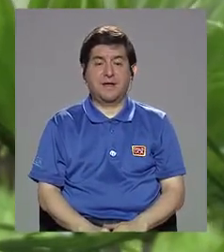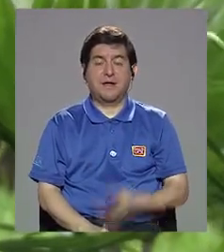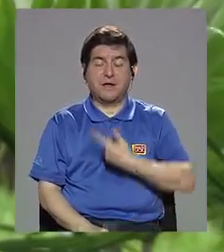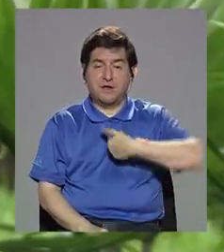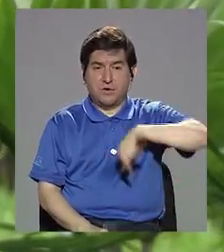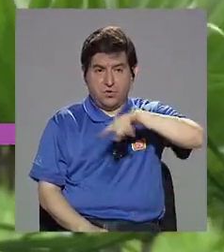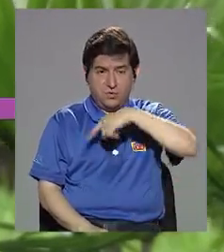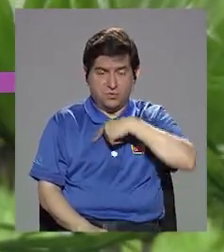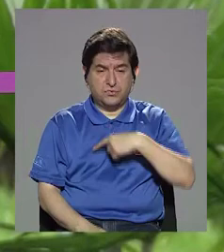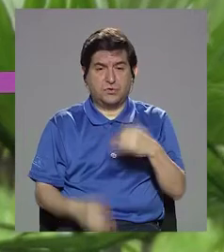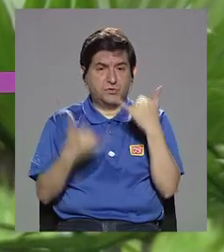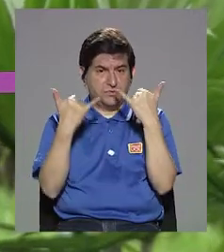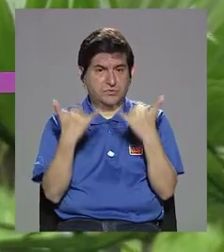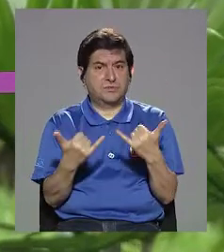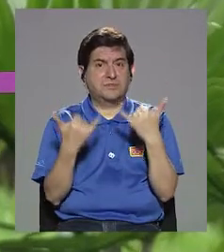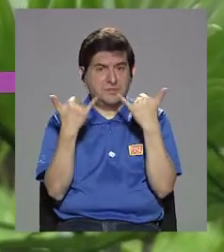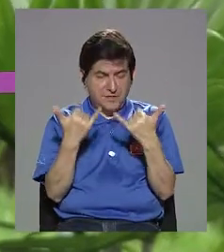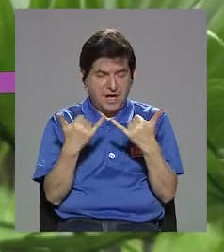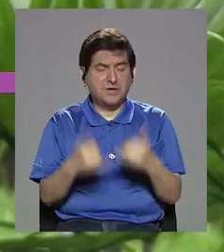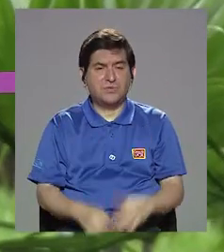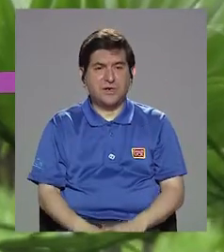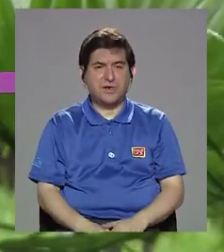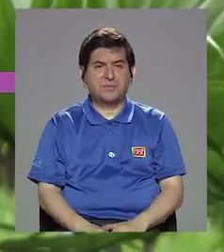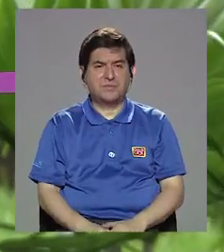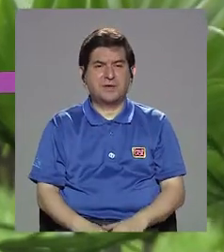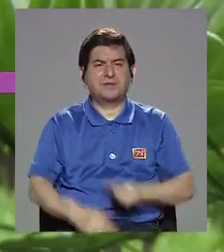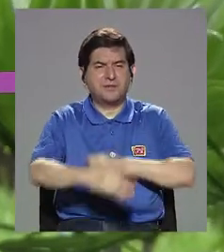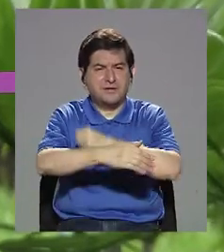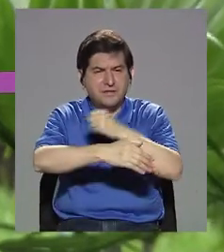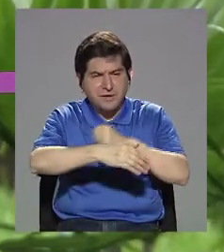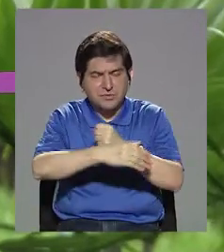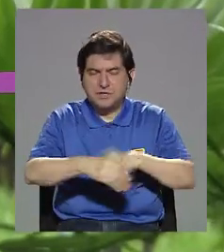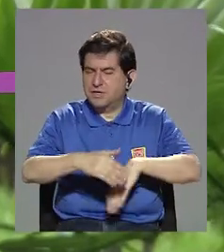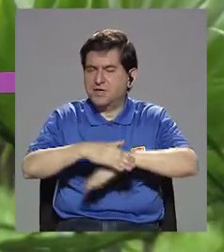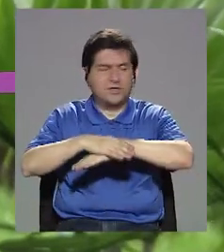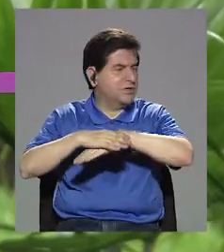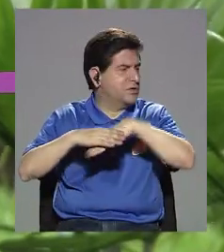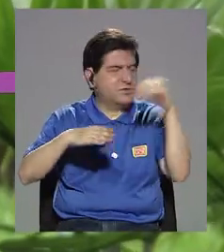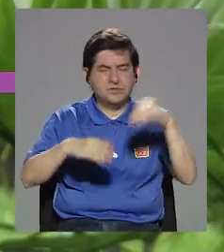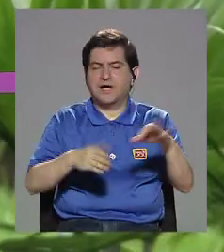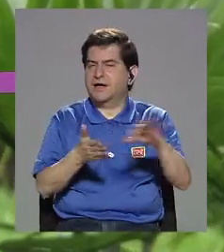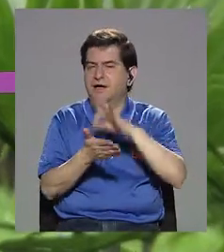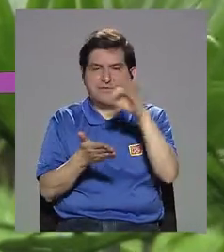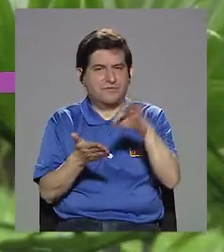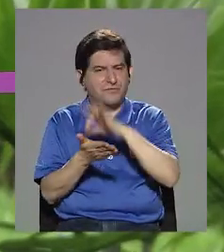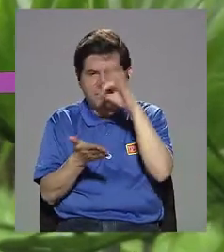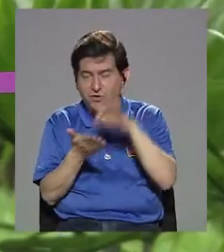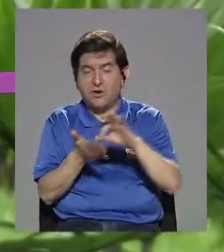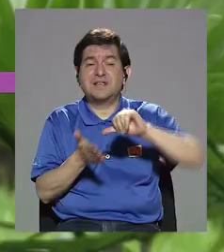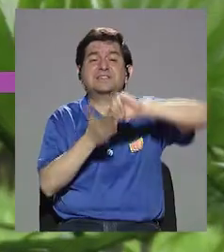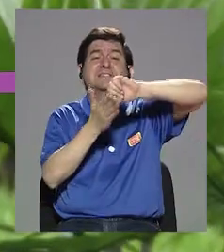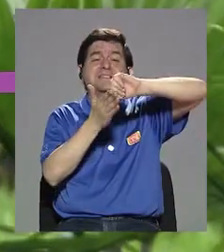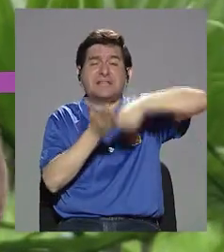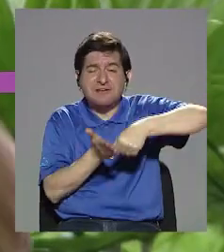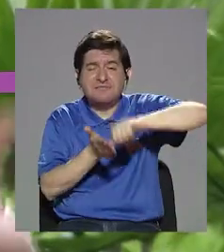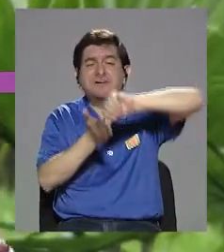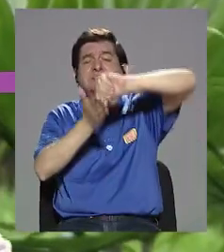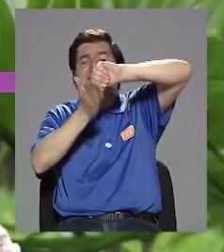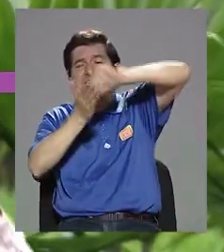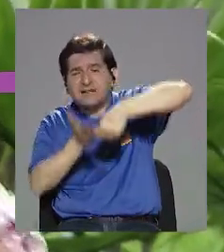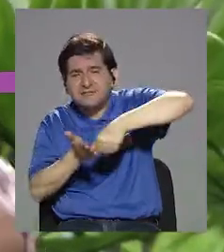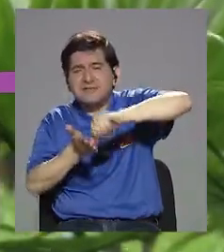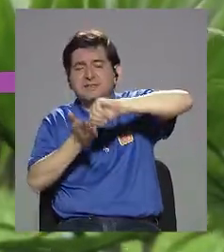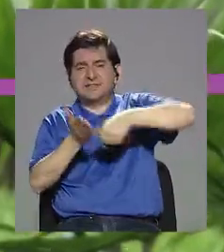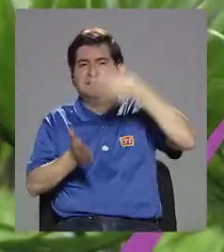Deberíamos, bueno, de lo que actualmente cocinamos, no sacar de la dieta los frijoles. Sigo con los